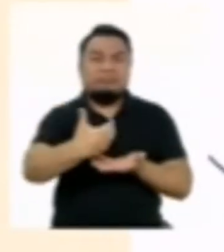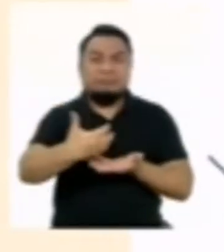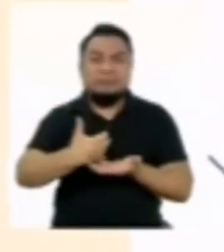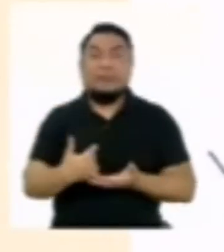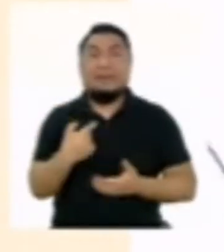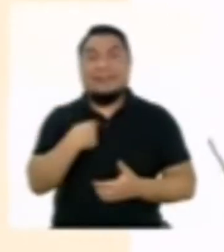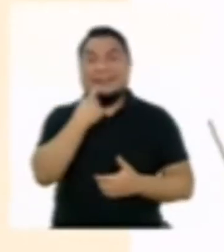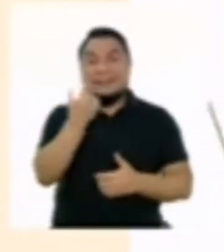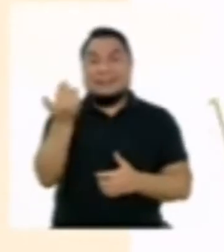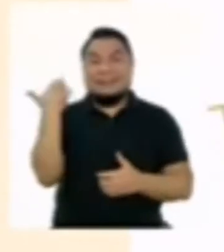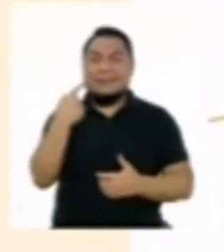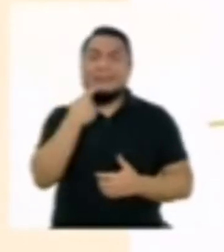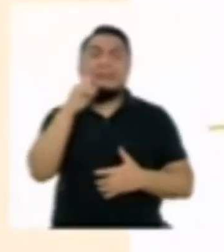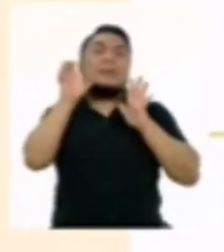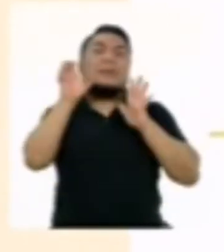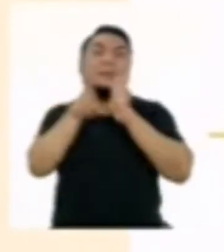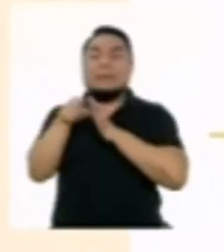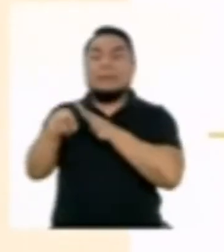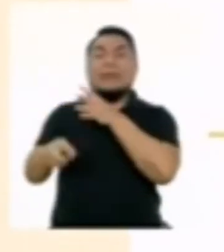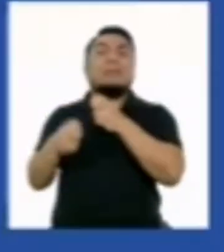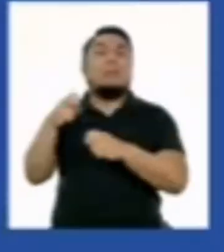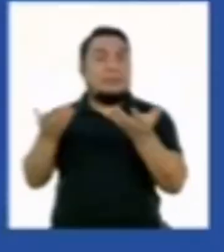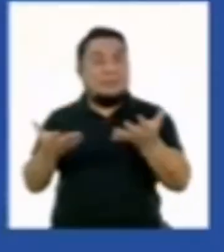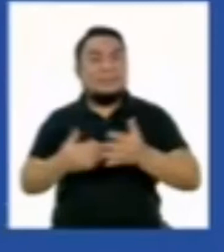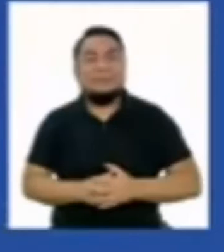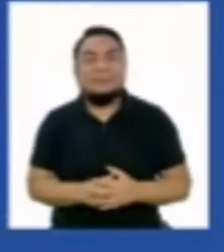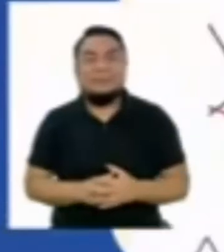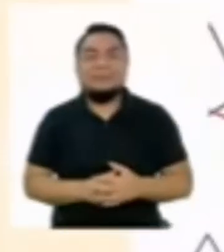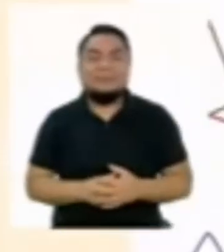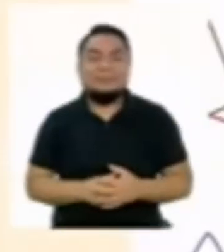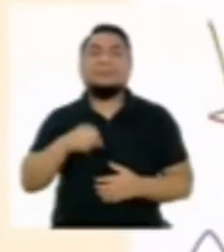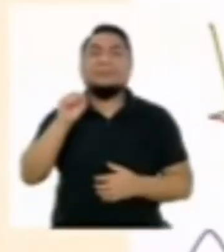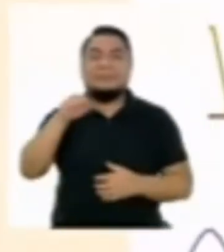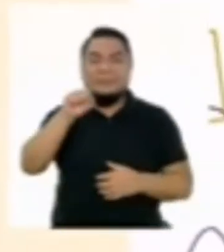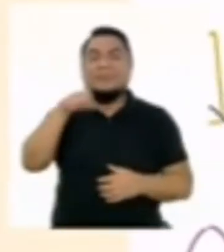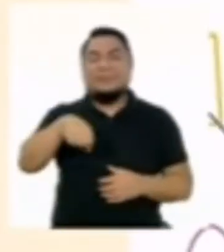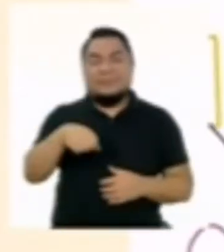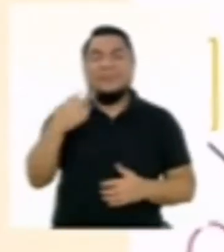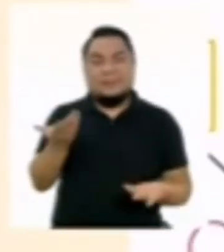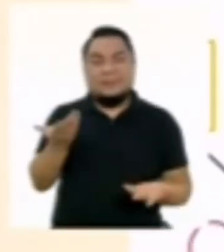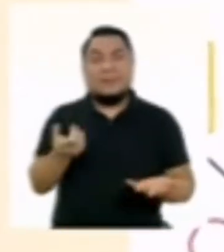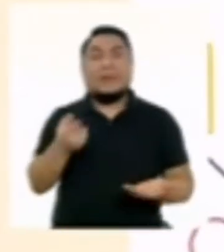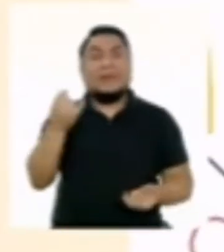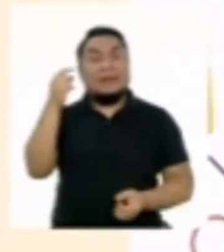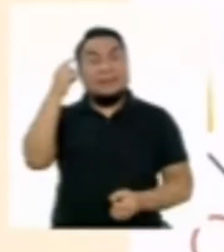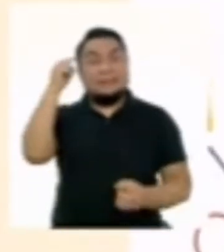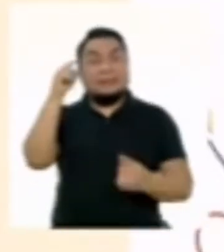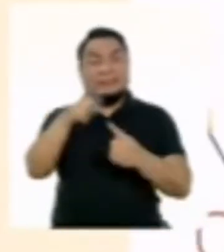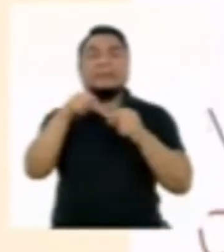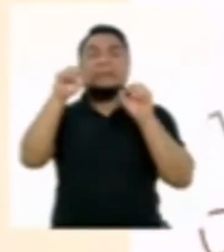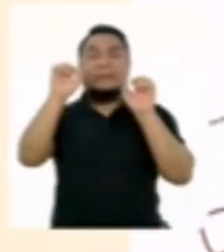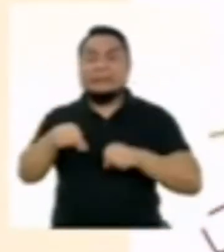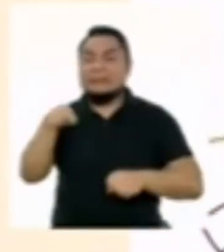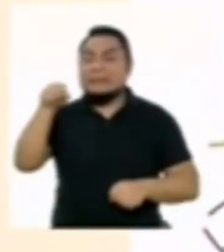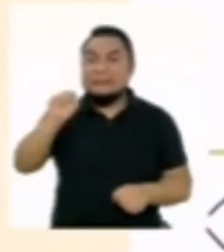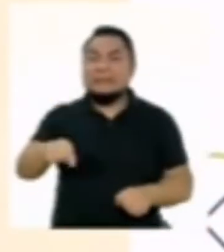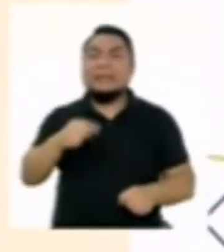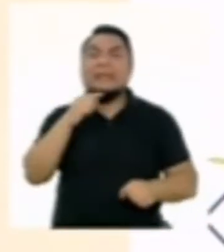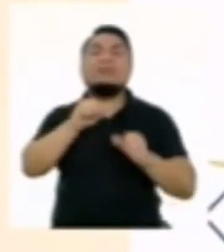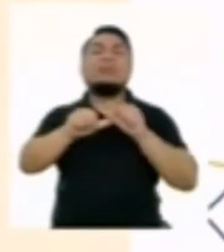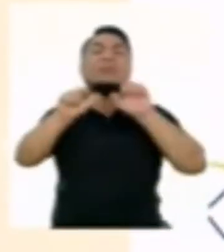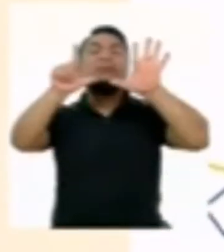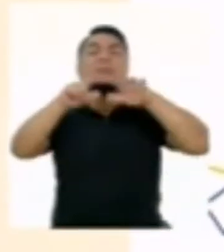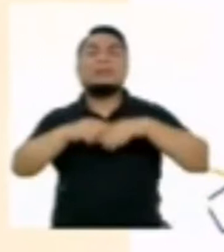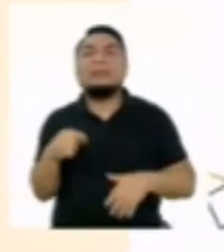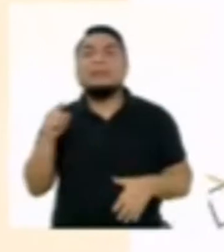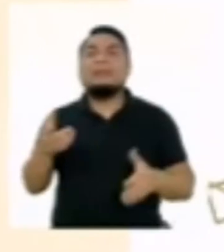al inicio del programa es un ejemplo de este problema, ¿no? Sí, Rodrigo. Finalmente está el siete,